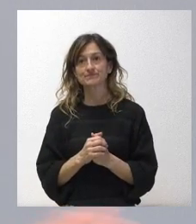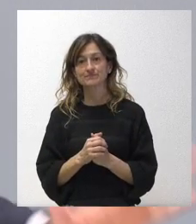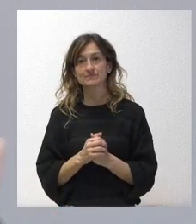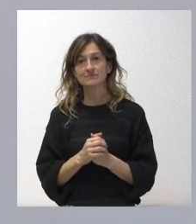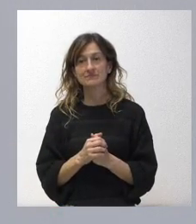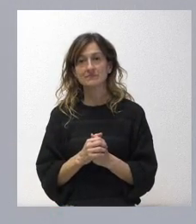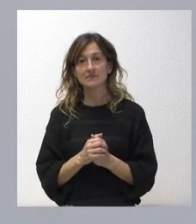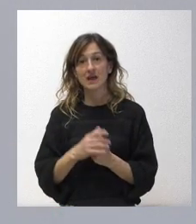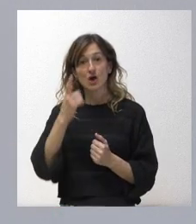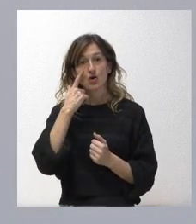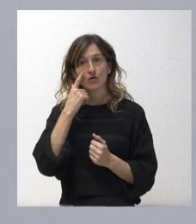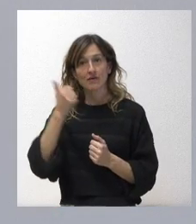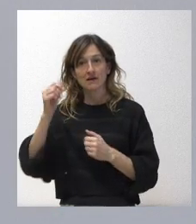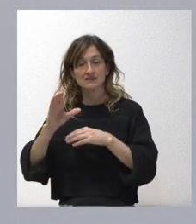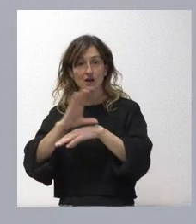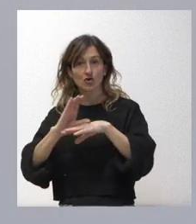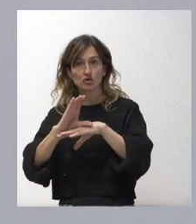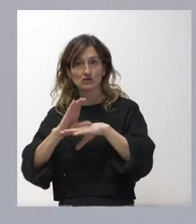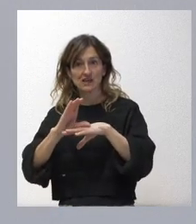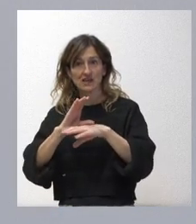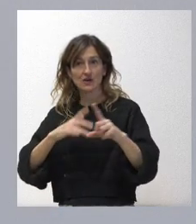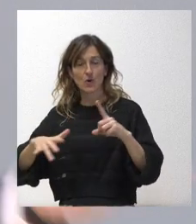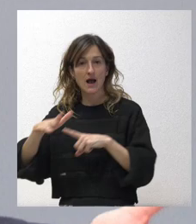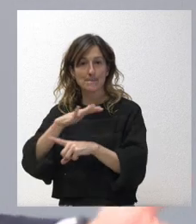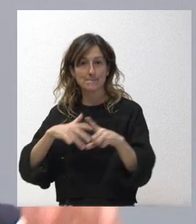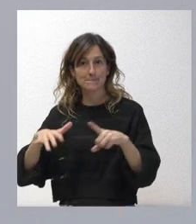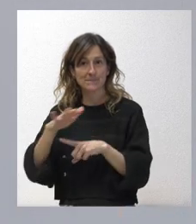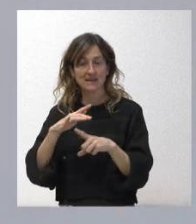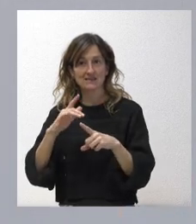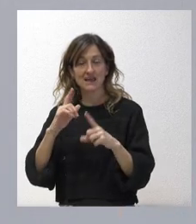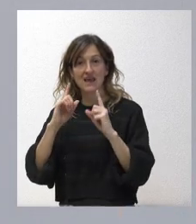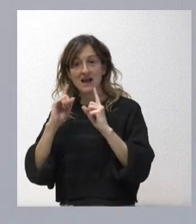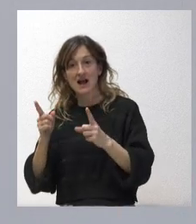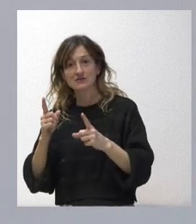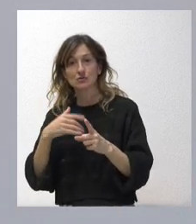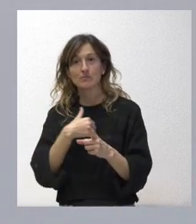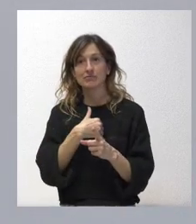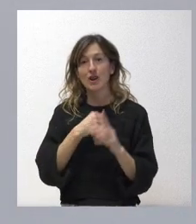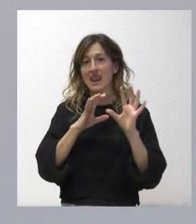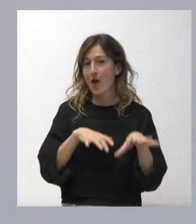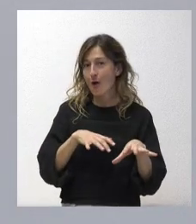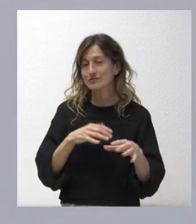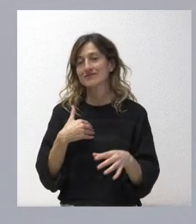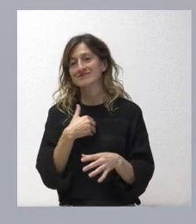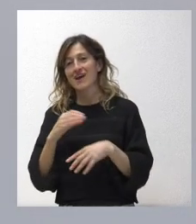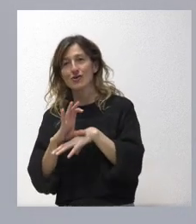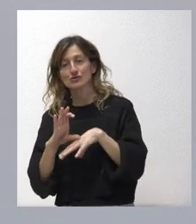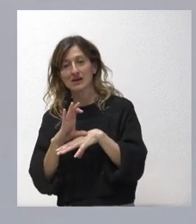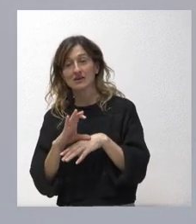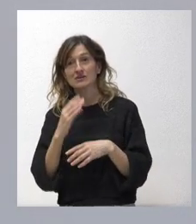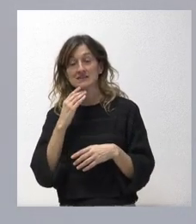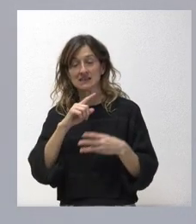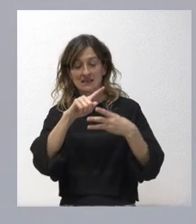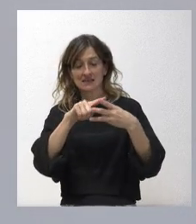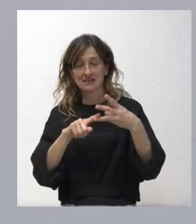el que más conoce es el consejero de Medio Ambiente, en un caso por consejero y en otros por leonés, pero si le parece, las tres primeras